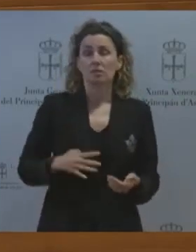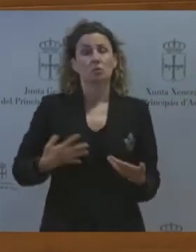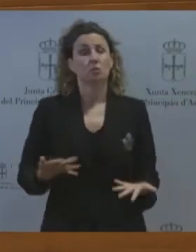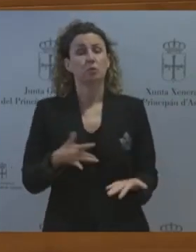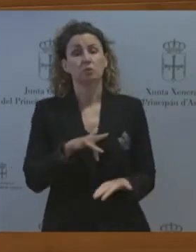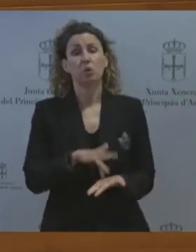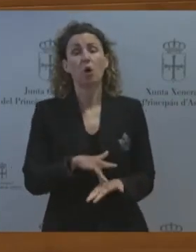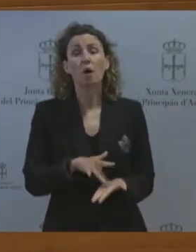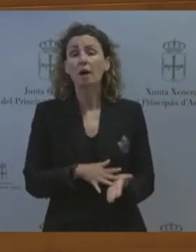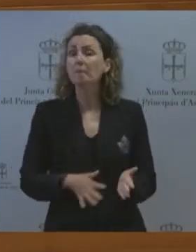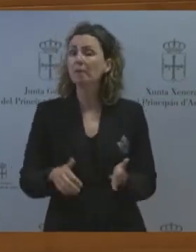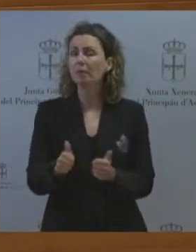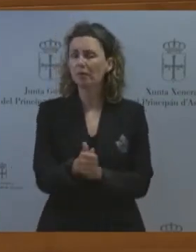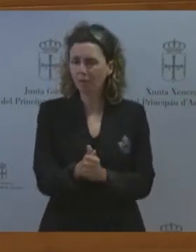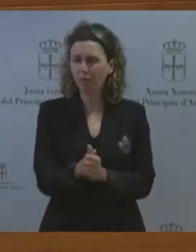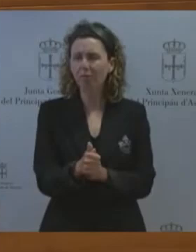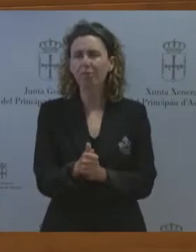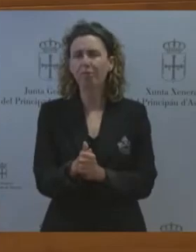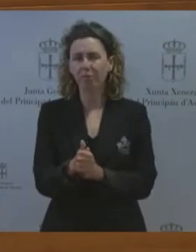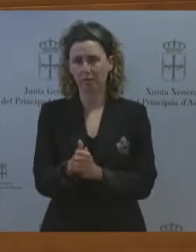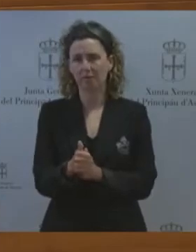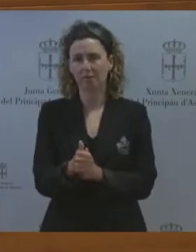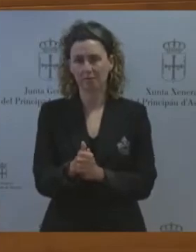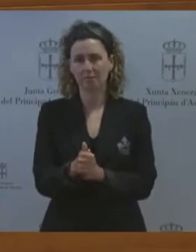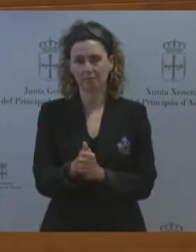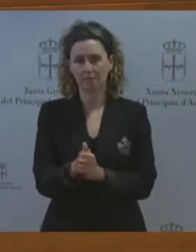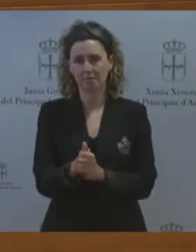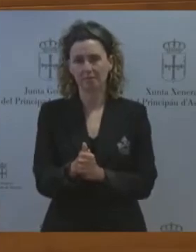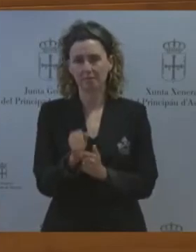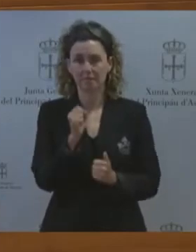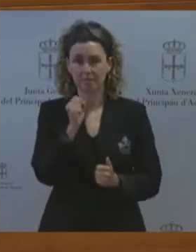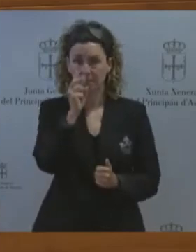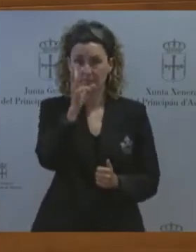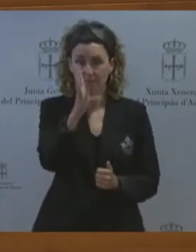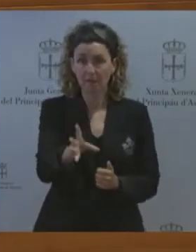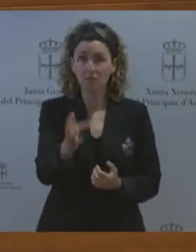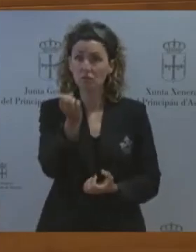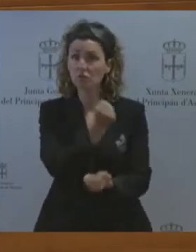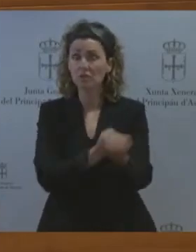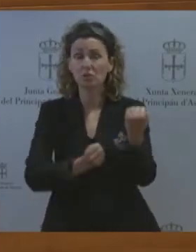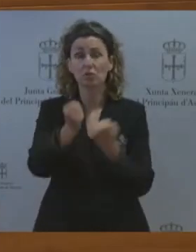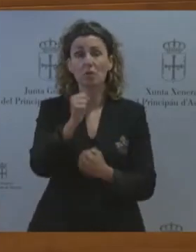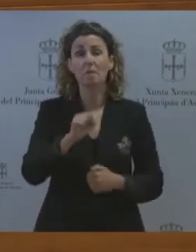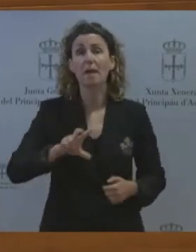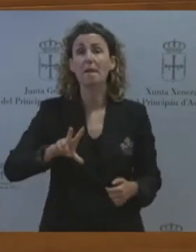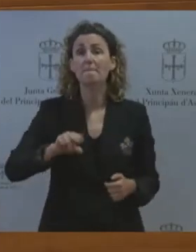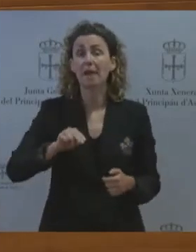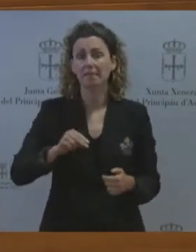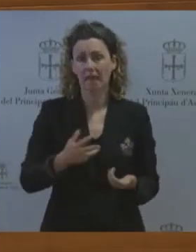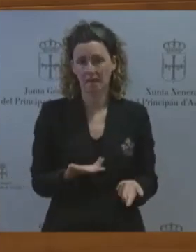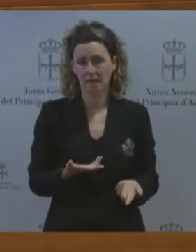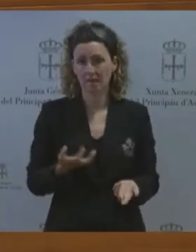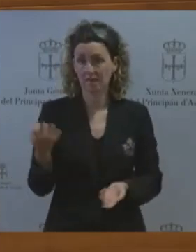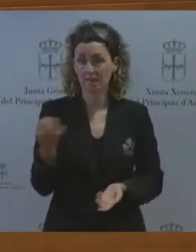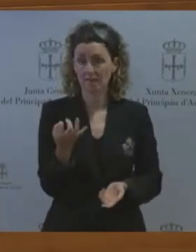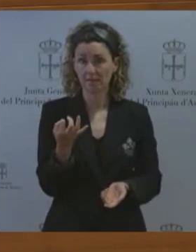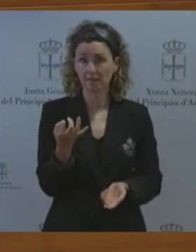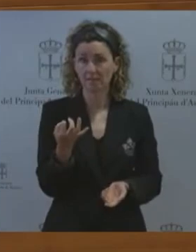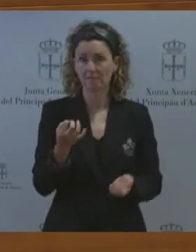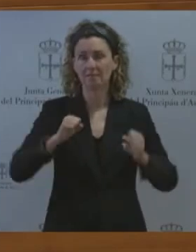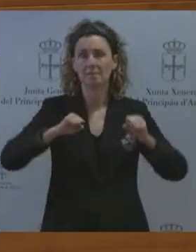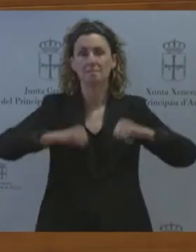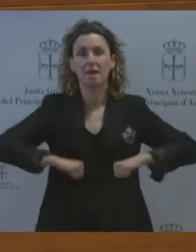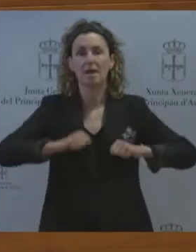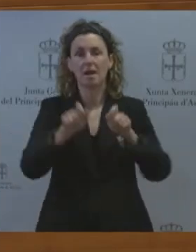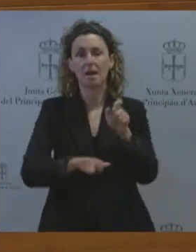años la cuesta por la economía plateada o lo que es lo mismo por lograr que nuestros mayores se conviertan también en Asturias en un